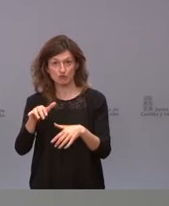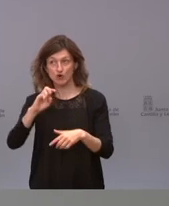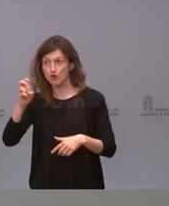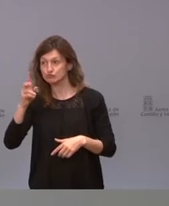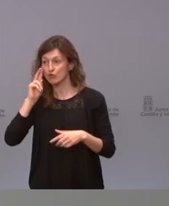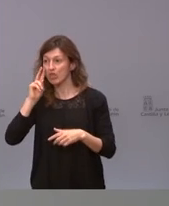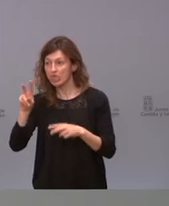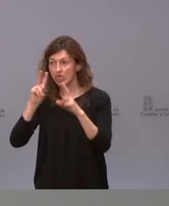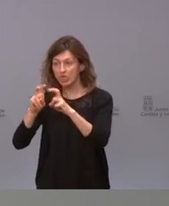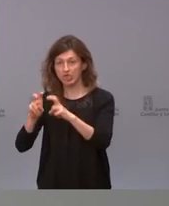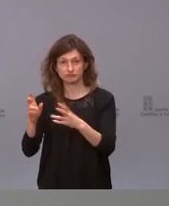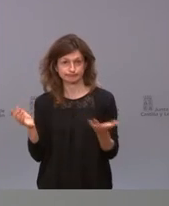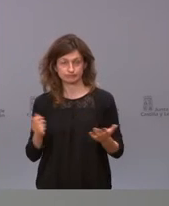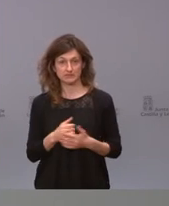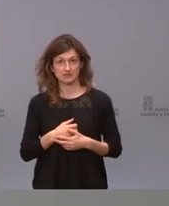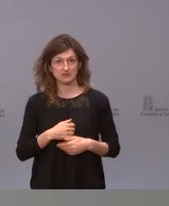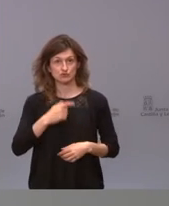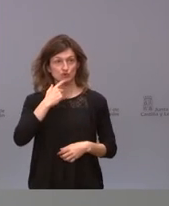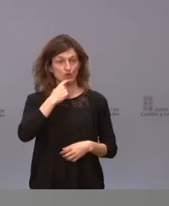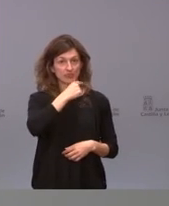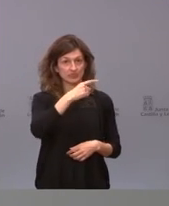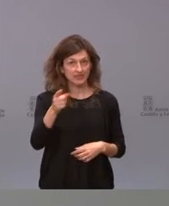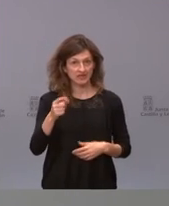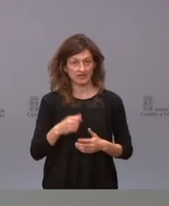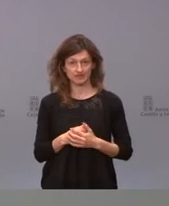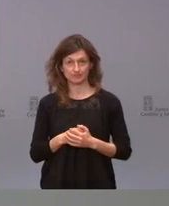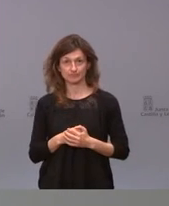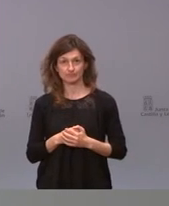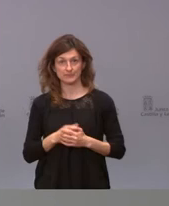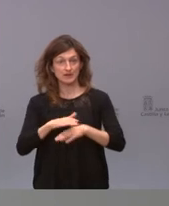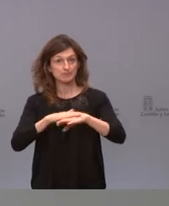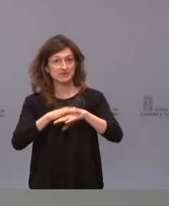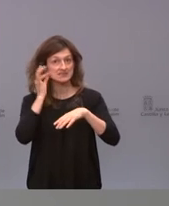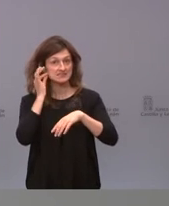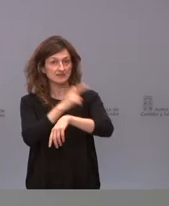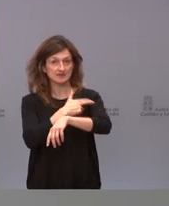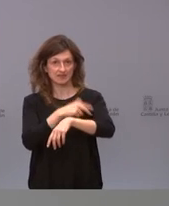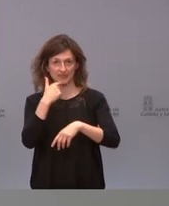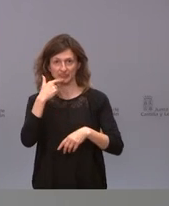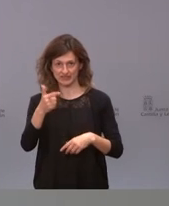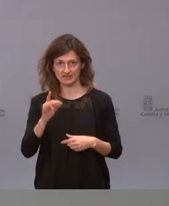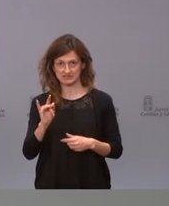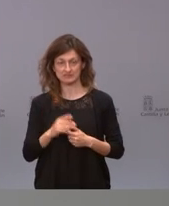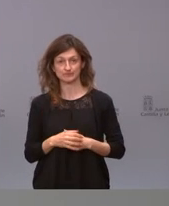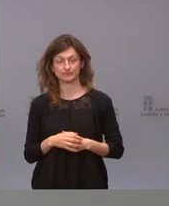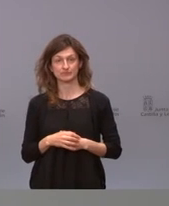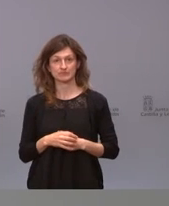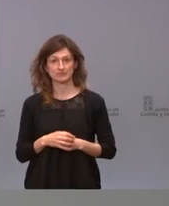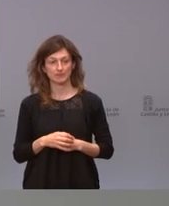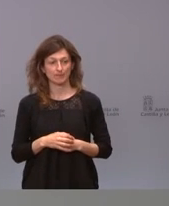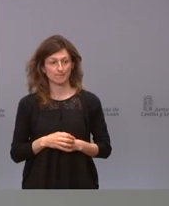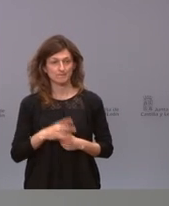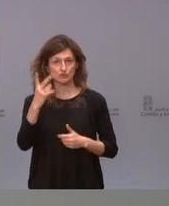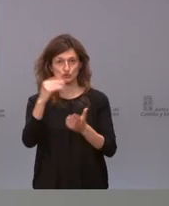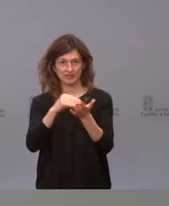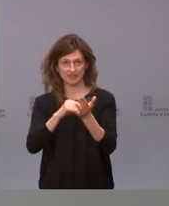lo que hacen los demás lo que sí hice fue decéselo a quien se lo tenía que decir que era la ministra de sanidad y lo hice por dos veces